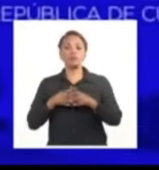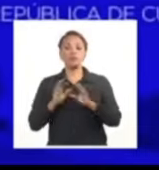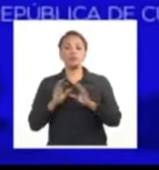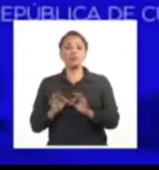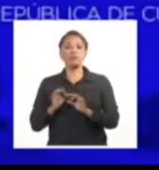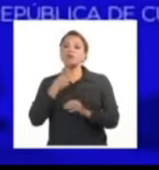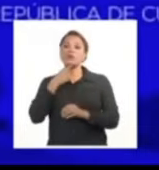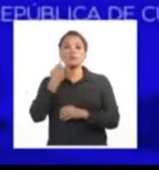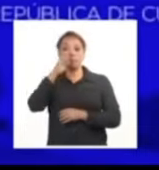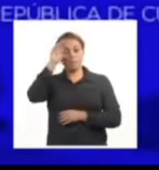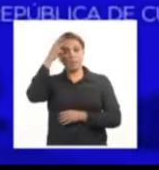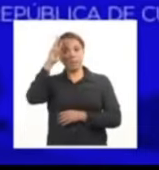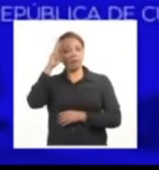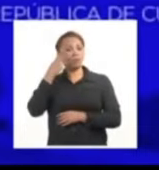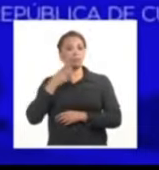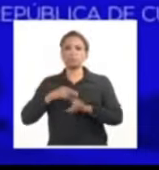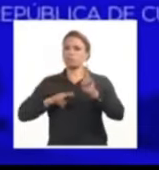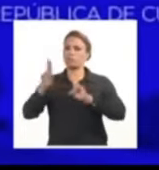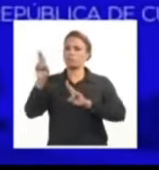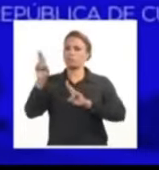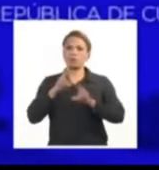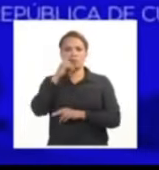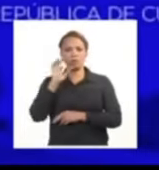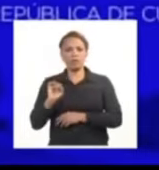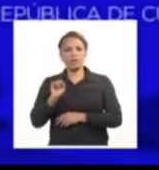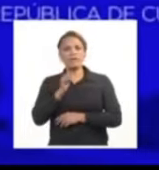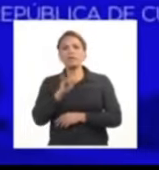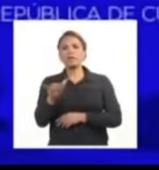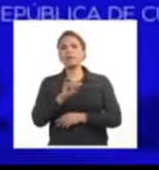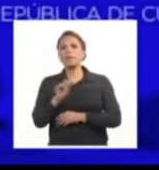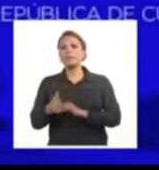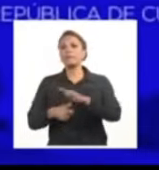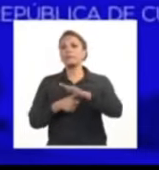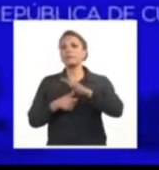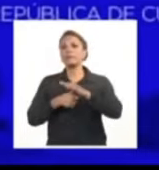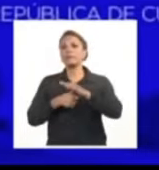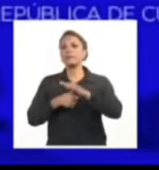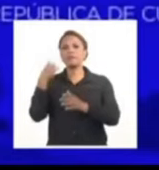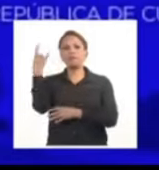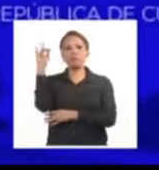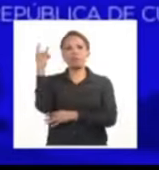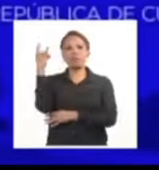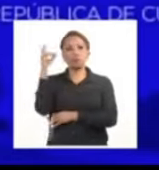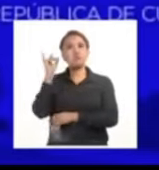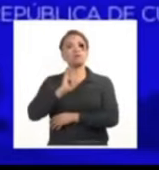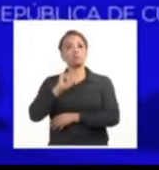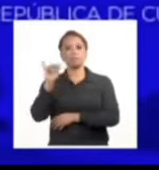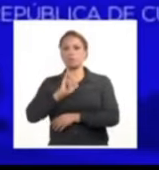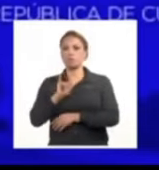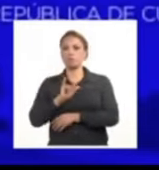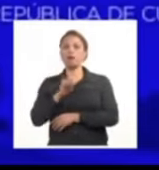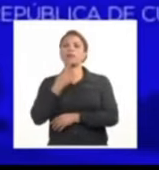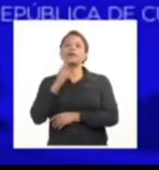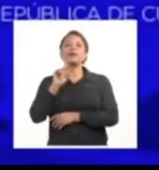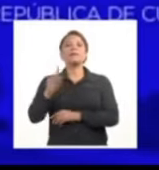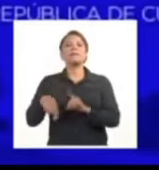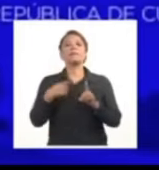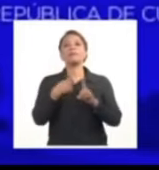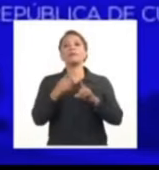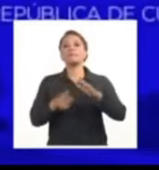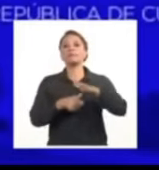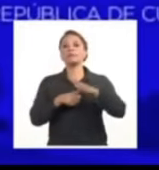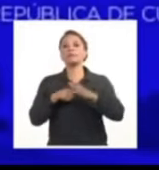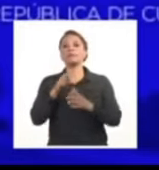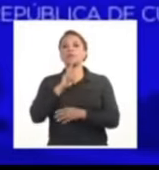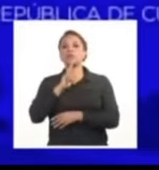en contra de las exclusiones así como la firme postura del presidente de Bolivia Luis Arce Catacora y de la presidenta de Honduras